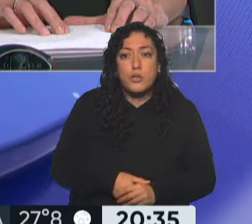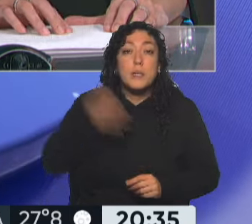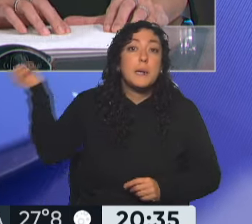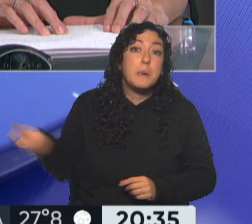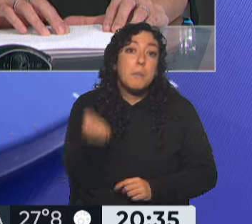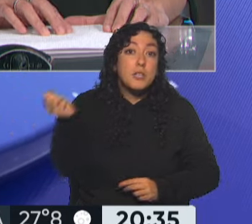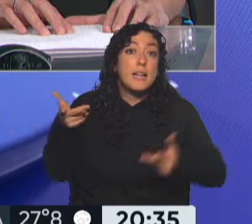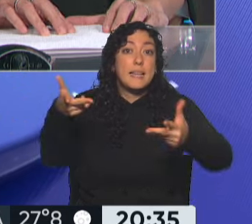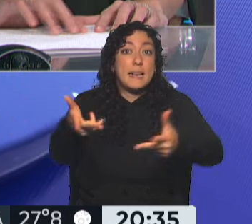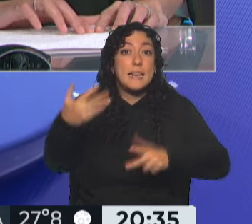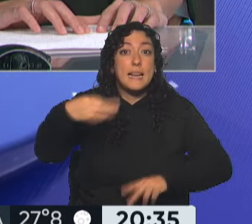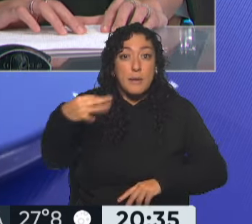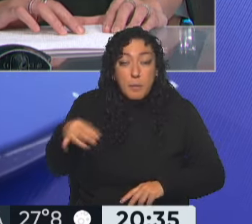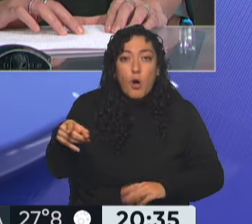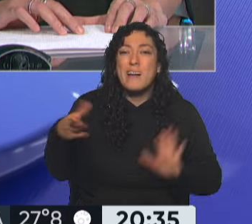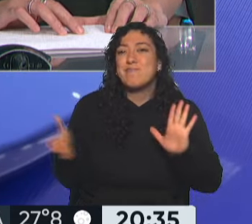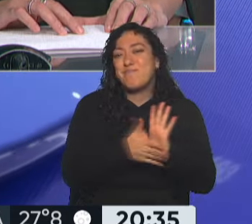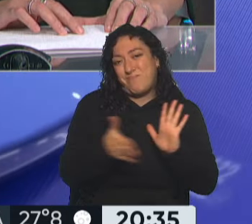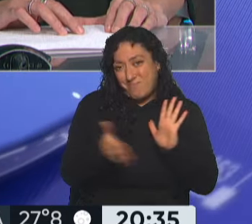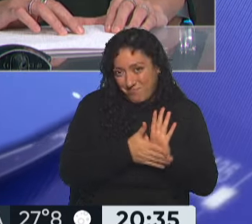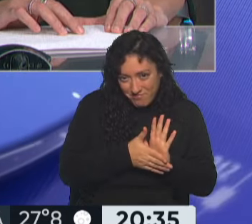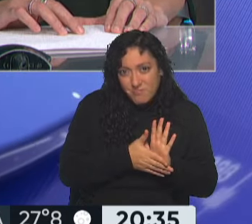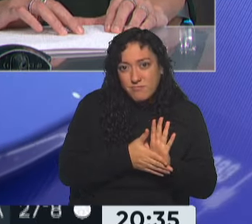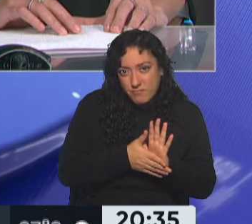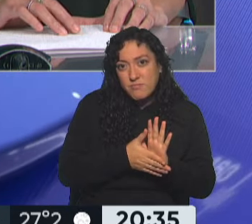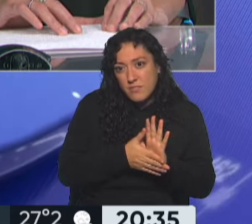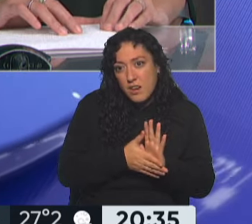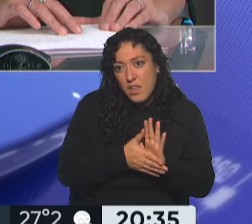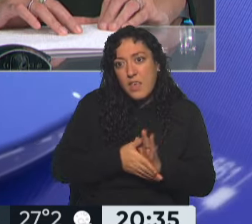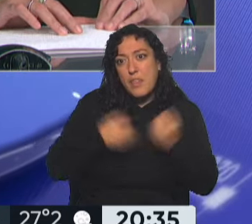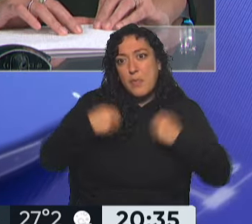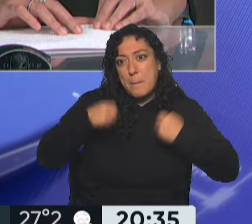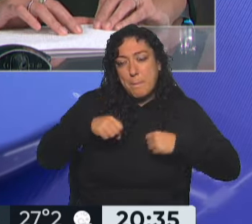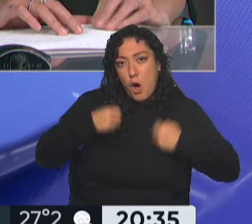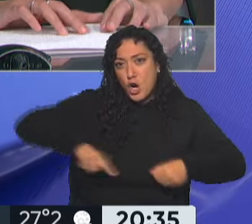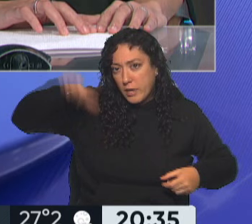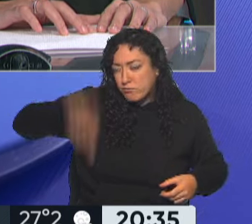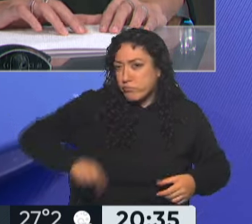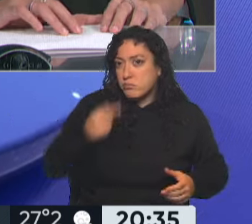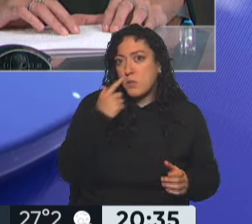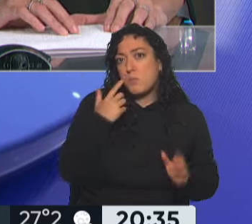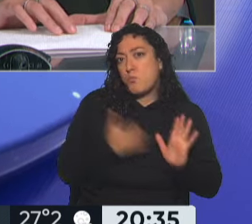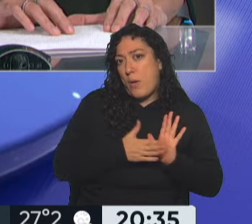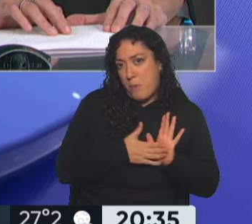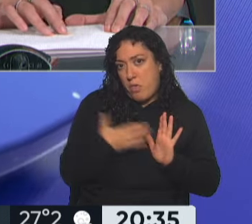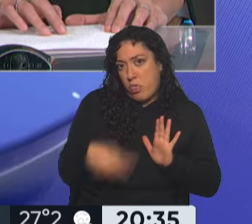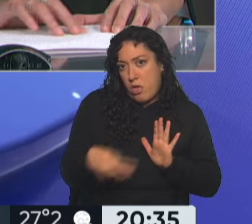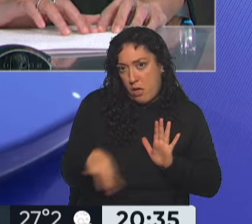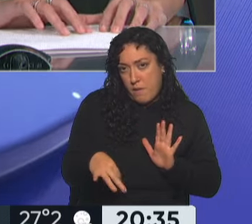decir que debe demostrarse que la persona practica deportes de alto rendimiento de una manera